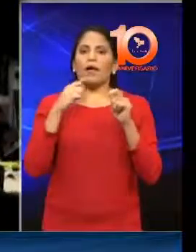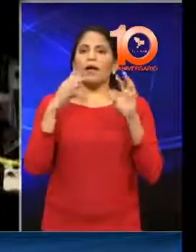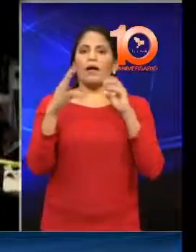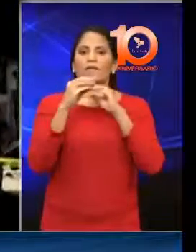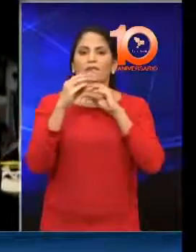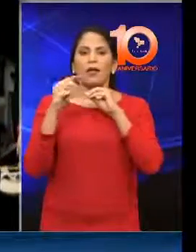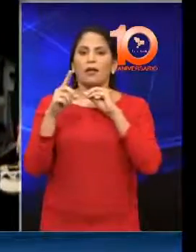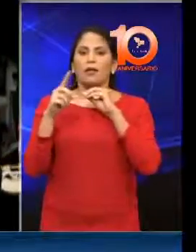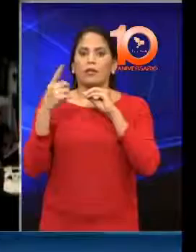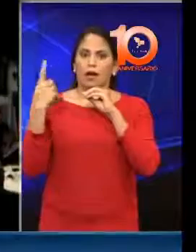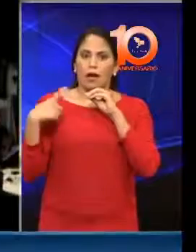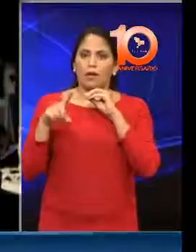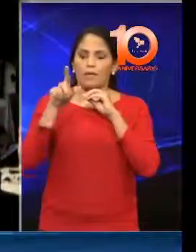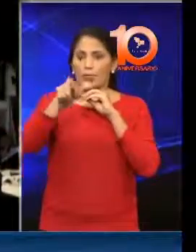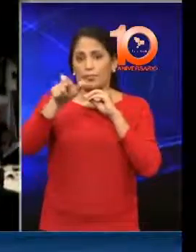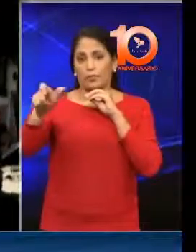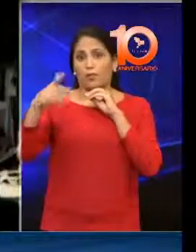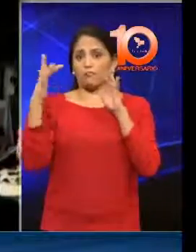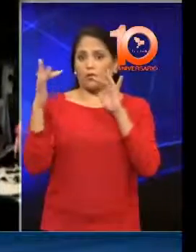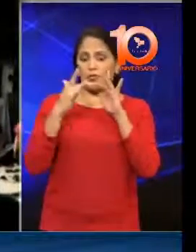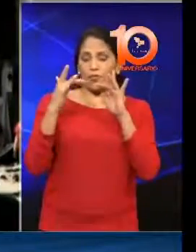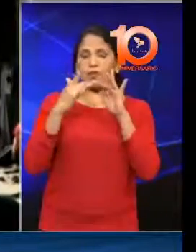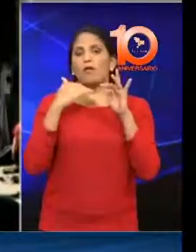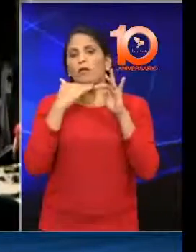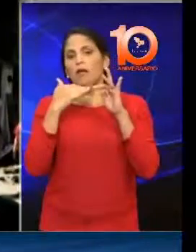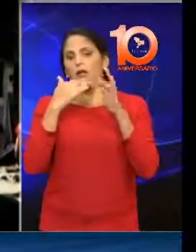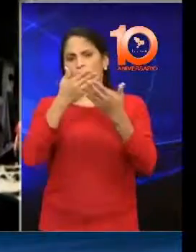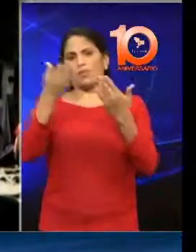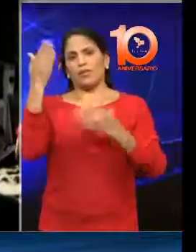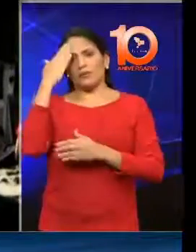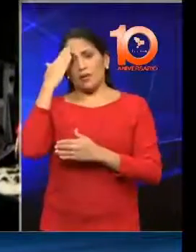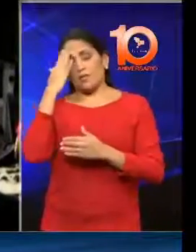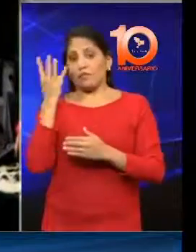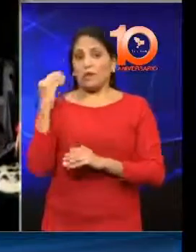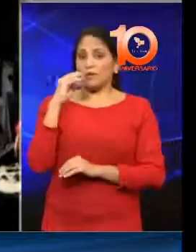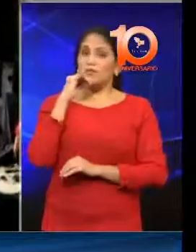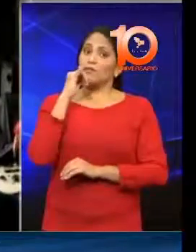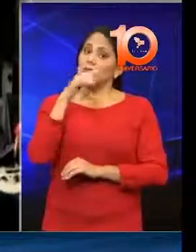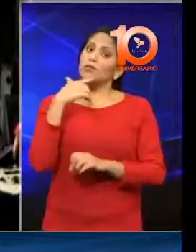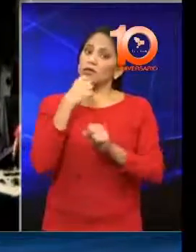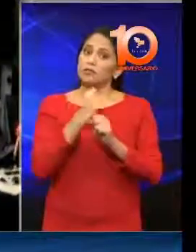se encuentran en estas inmediaciones. De momento regresamos con ustedes a los estudios centrales en Caracas, compañeros.